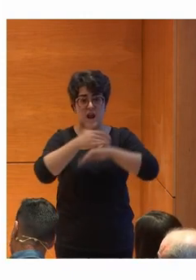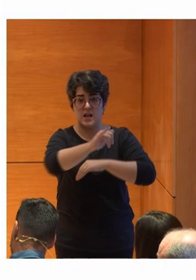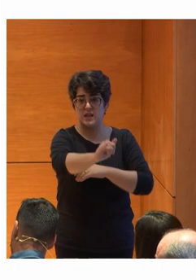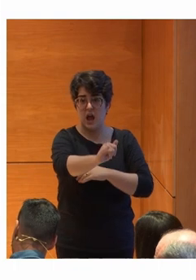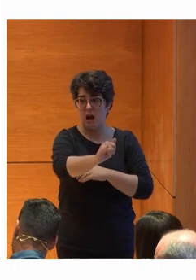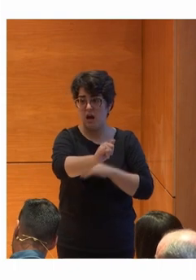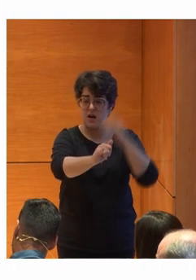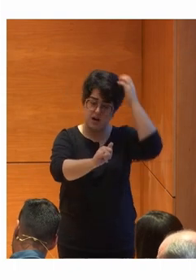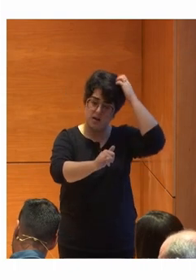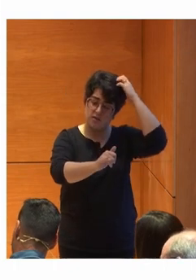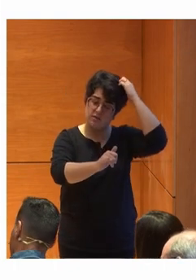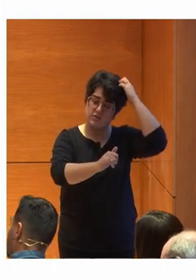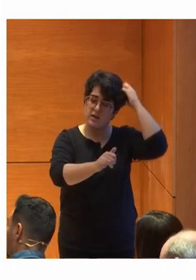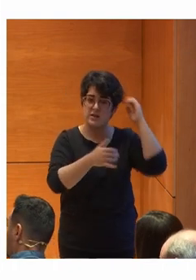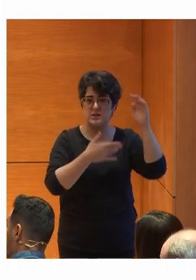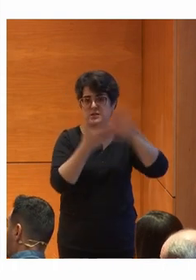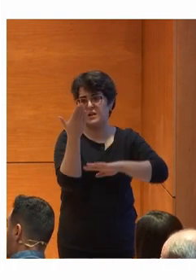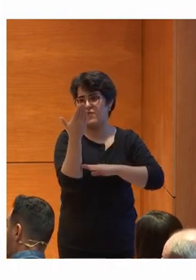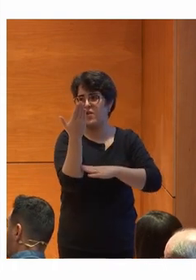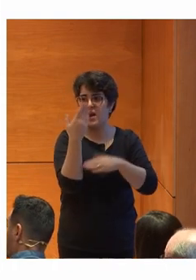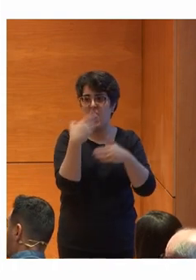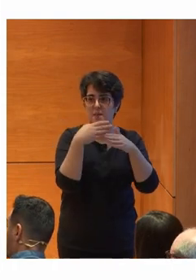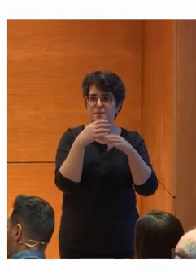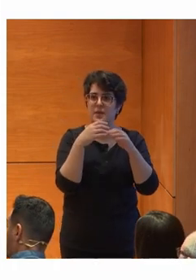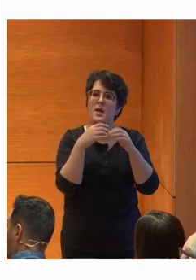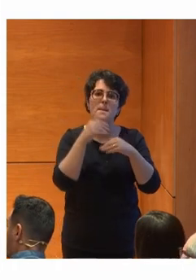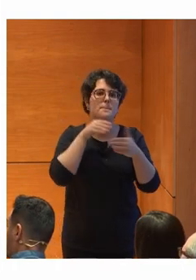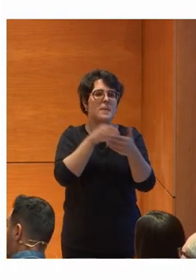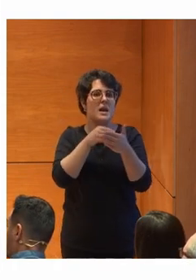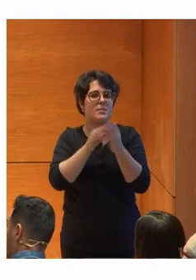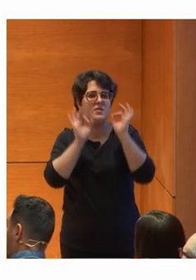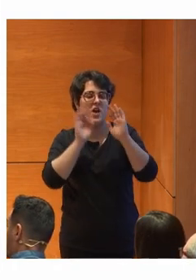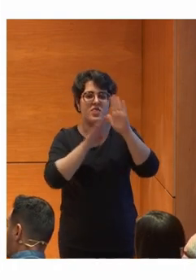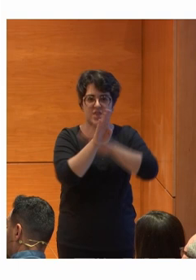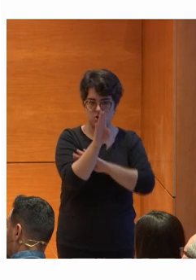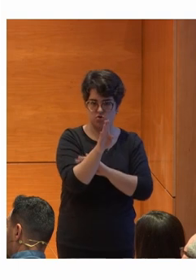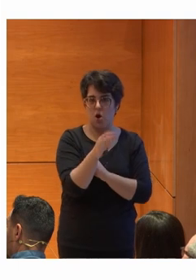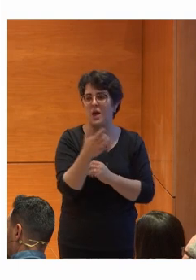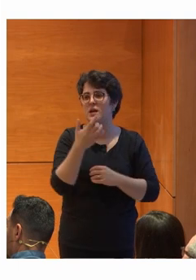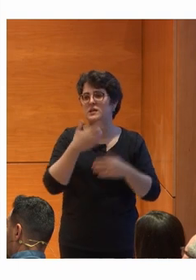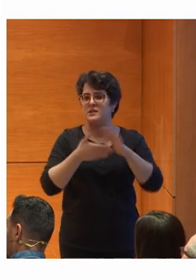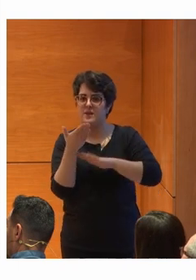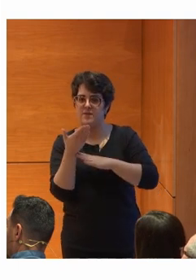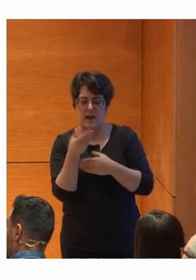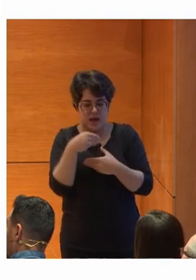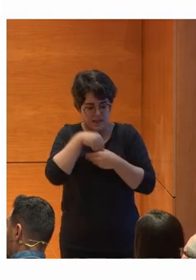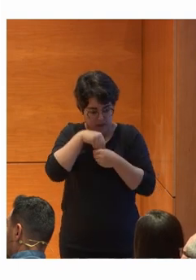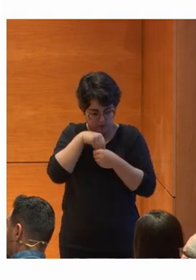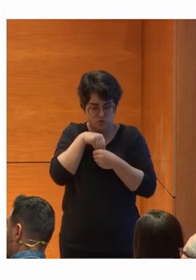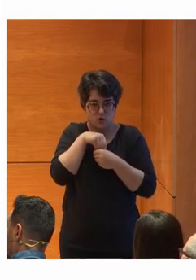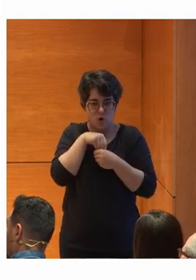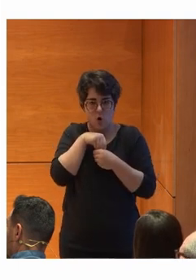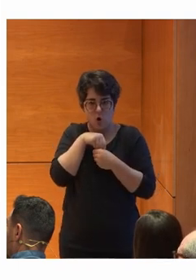son de acceso Que significa que son intrínsecas Al